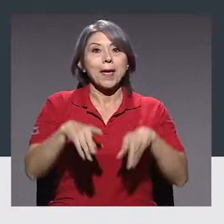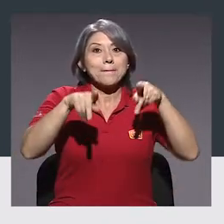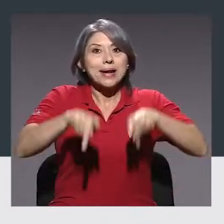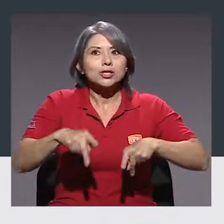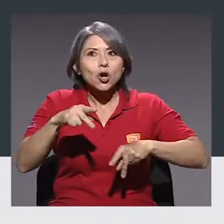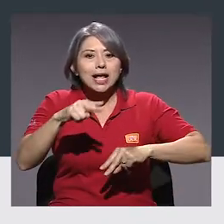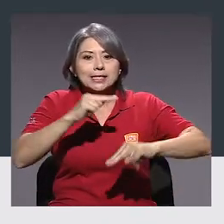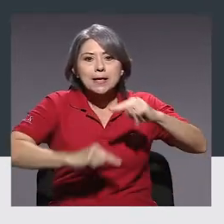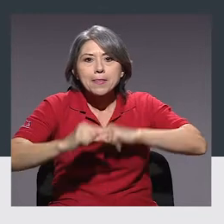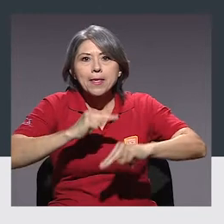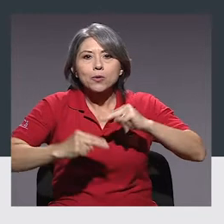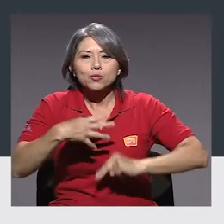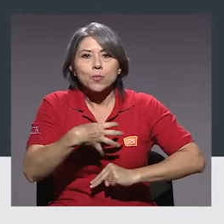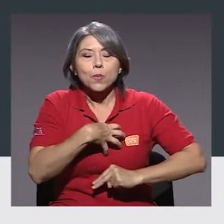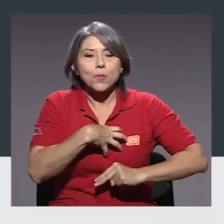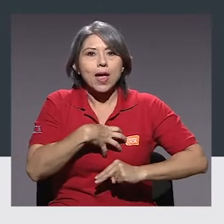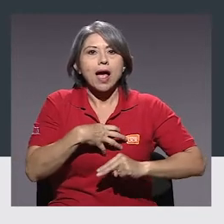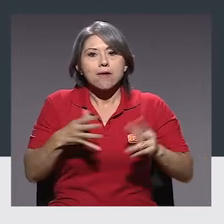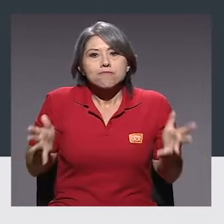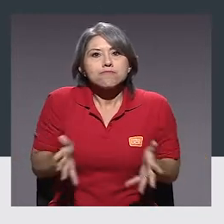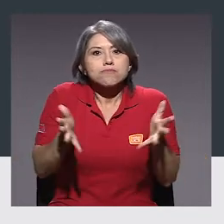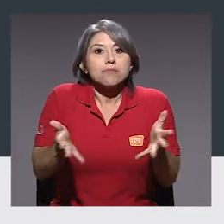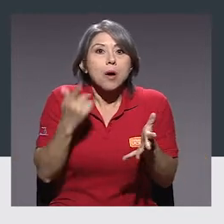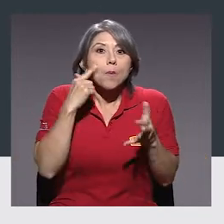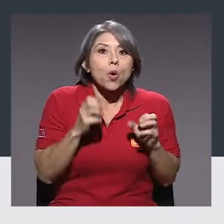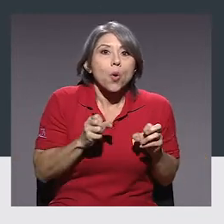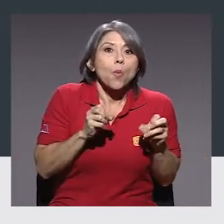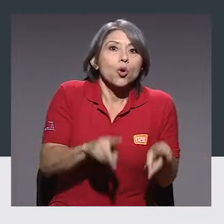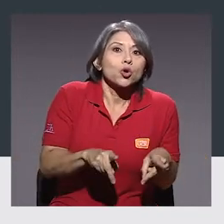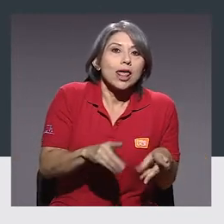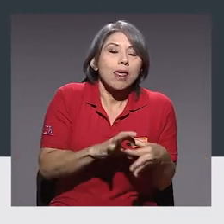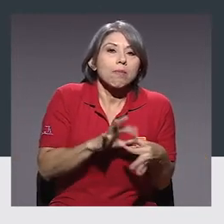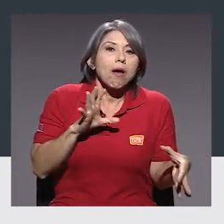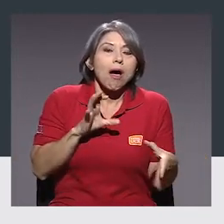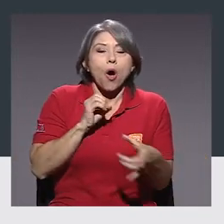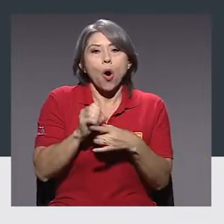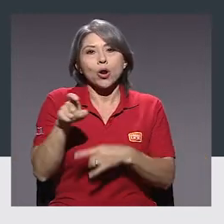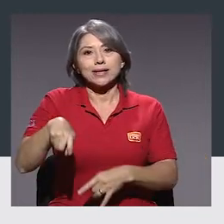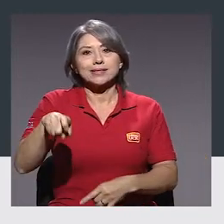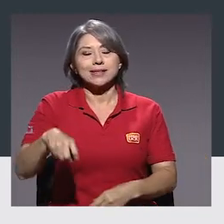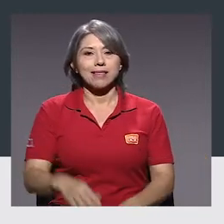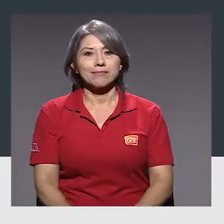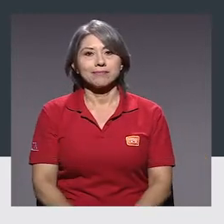Las personas emprendedoras suelen estar motivadas por la oportunidad o por la necesidad.